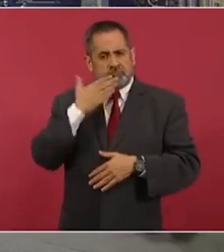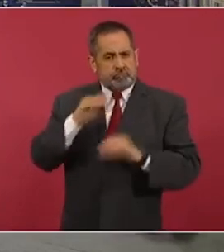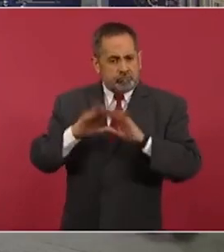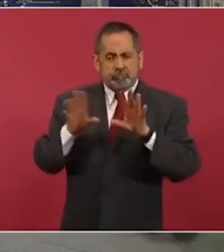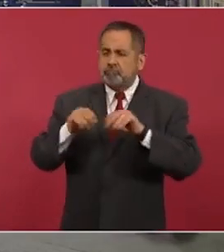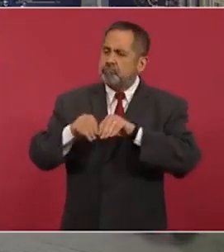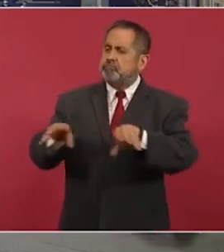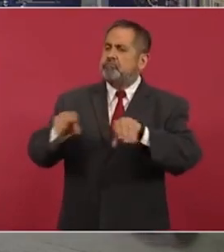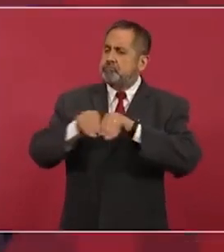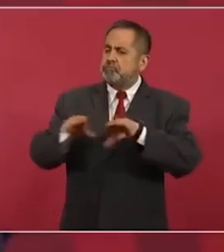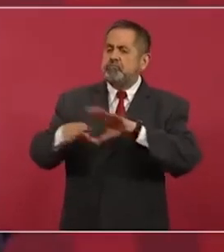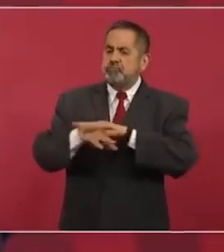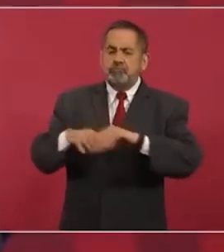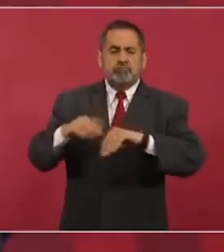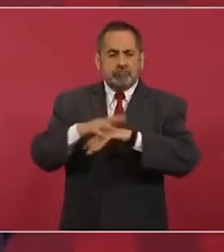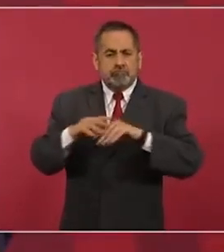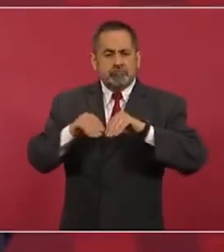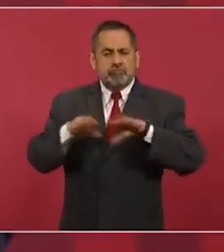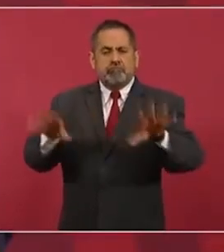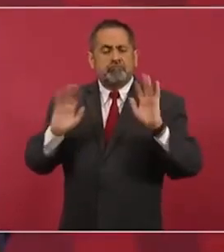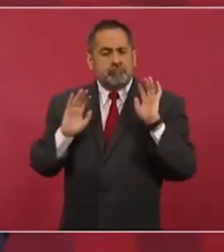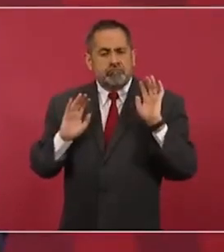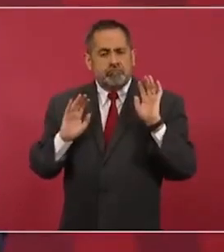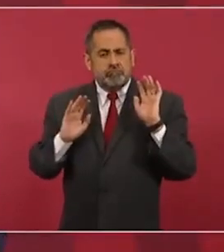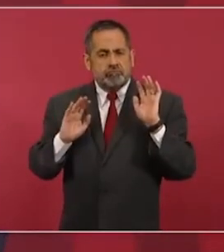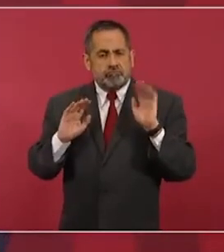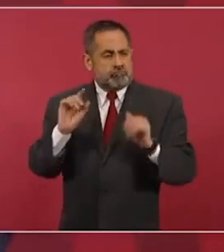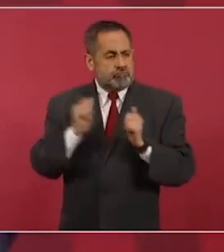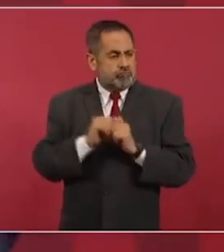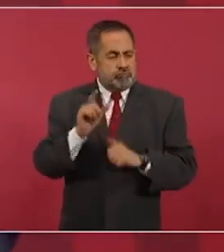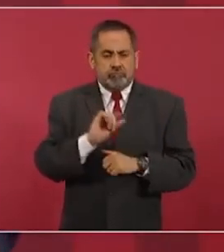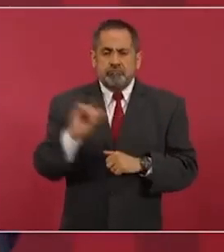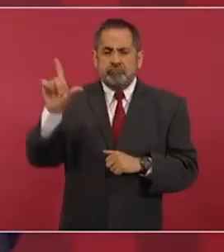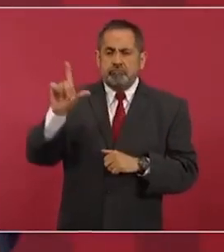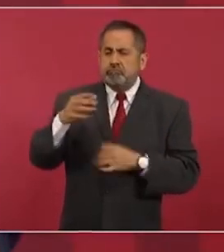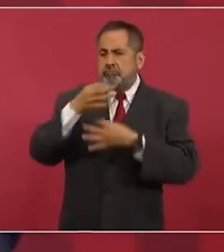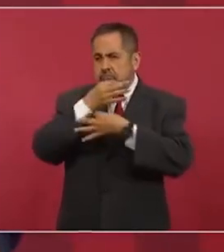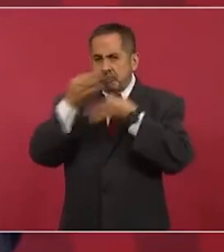con objetividad con profesionalismo